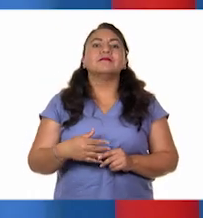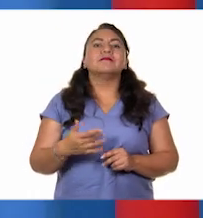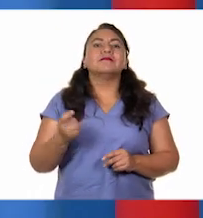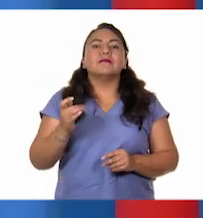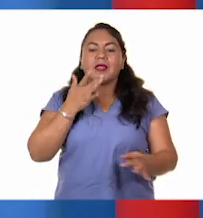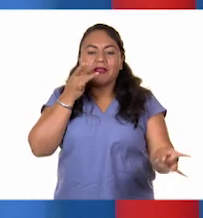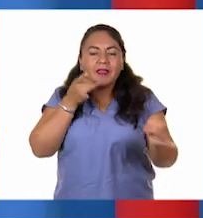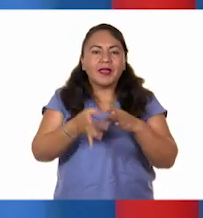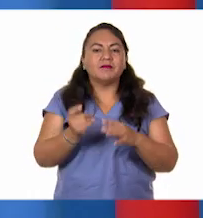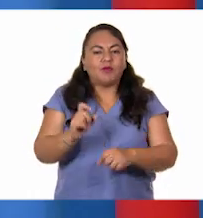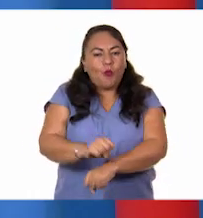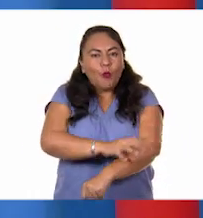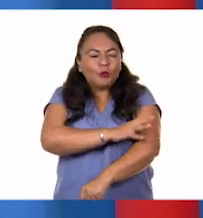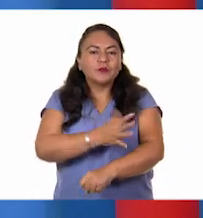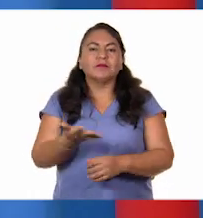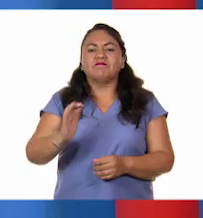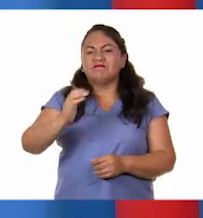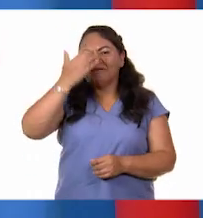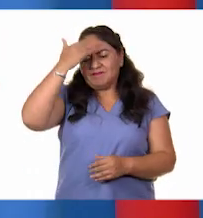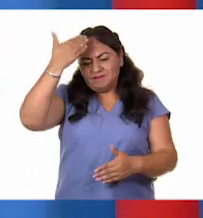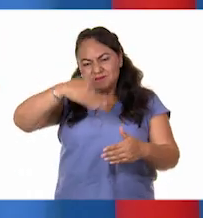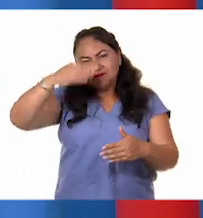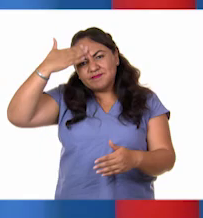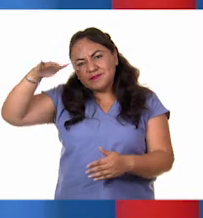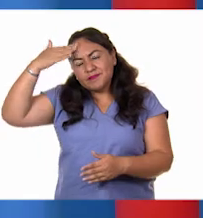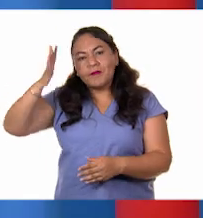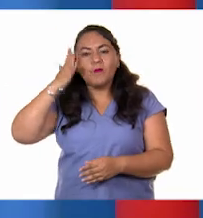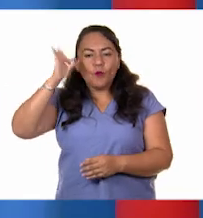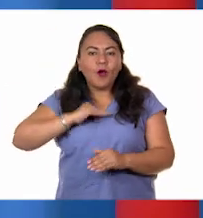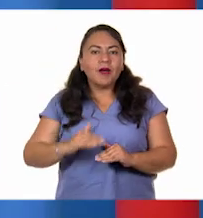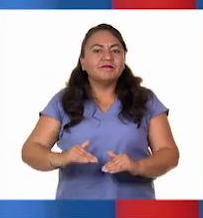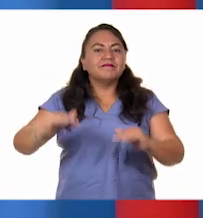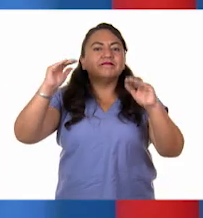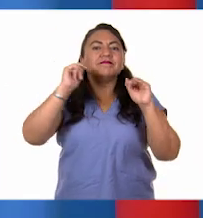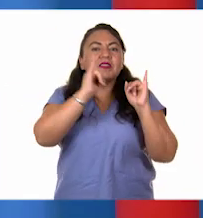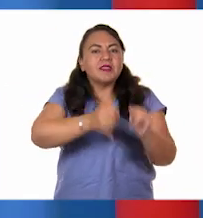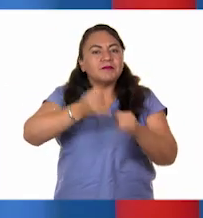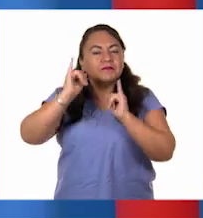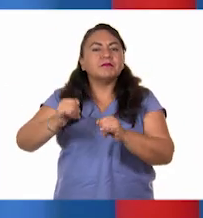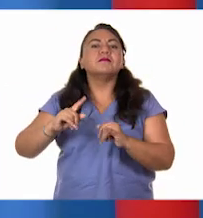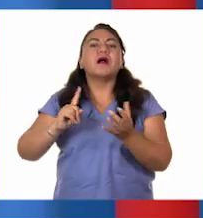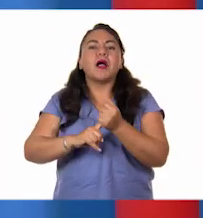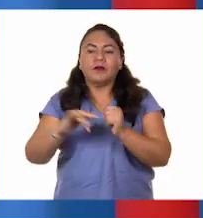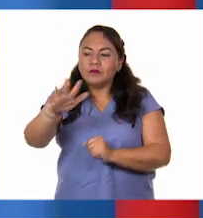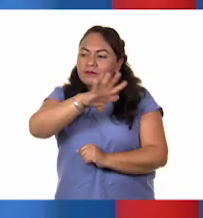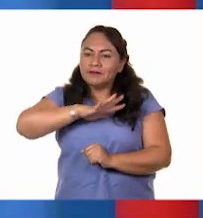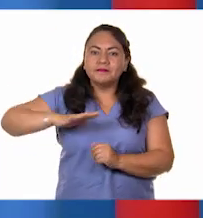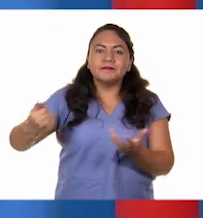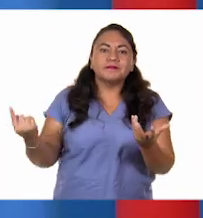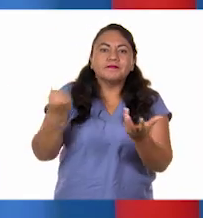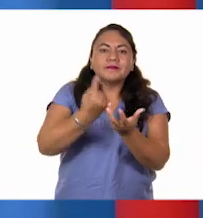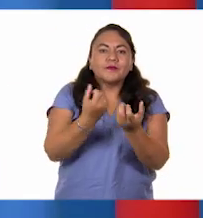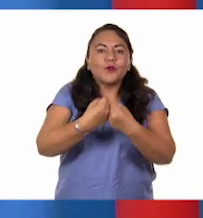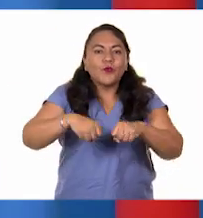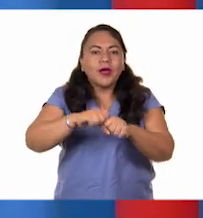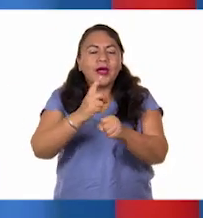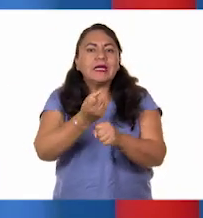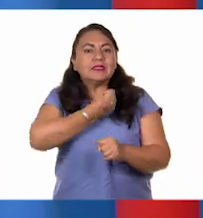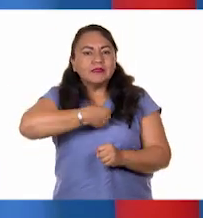dominio de emociones, con conocimientos que los ayuden a crecer como individuos y que formen parte de una sociedad sana,